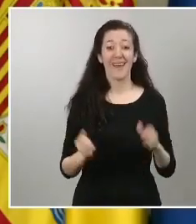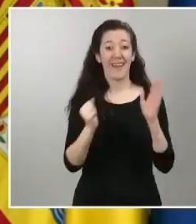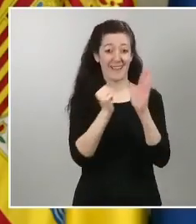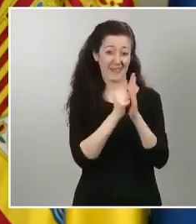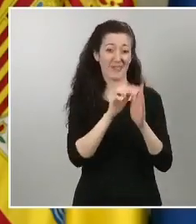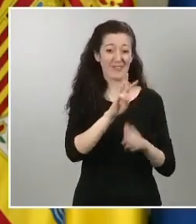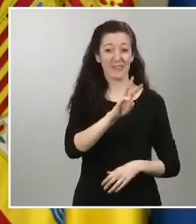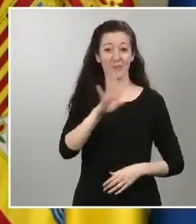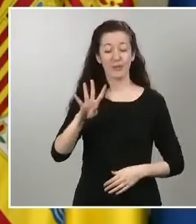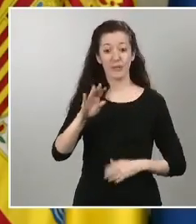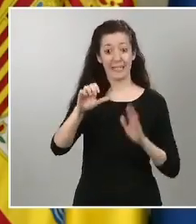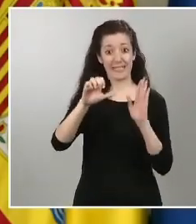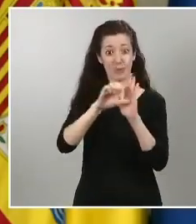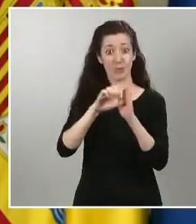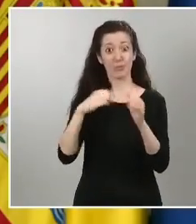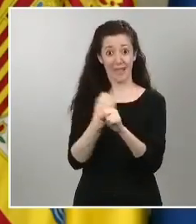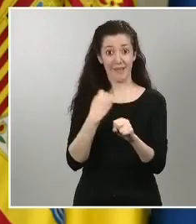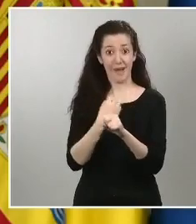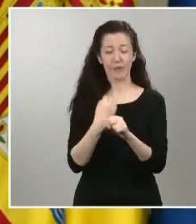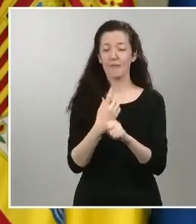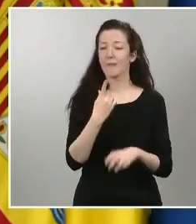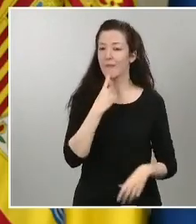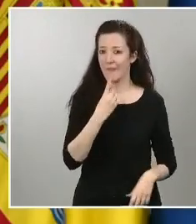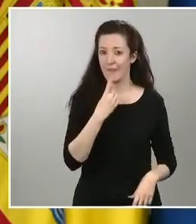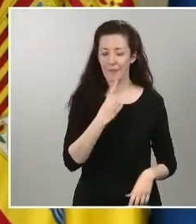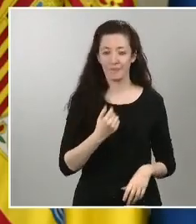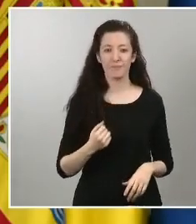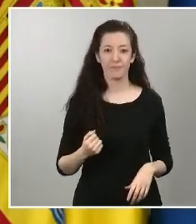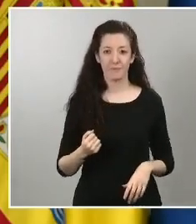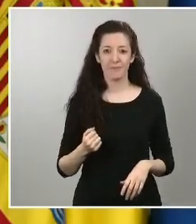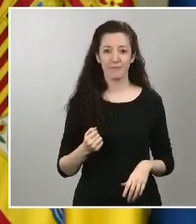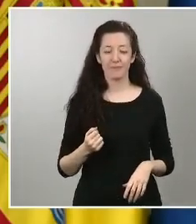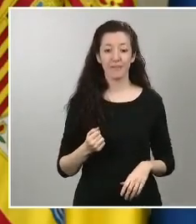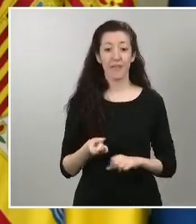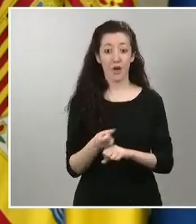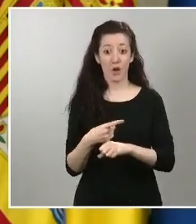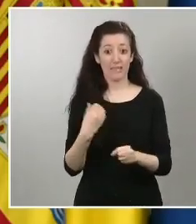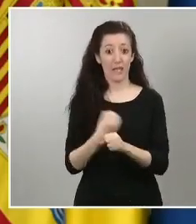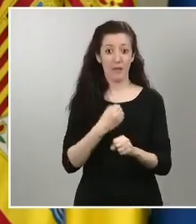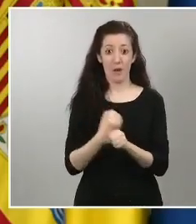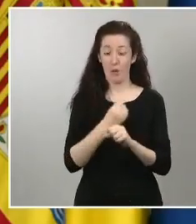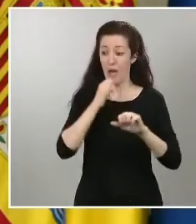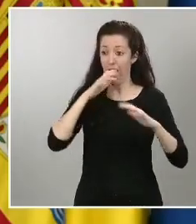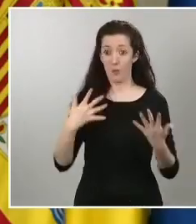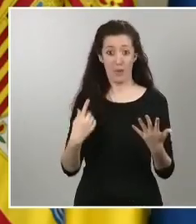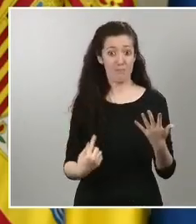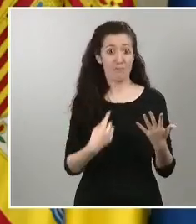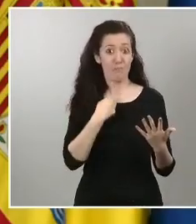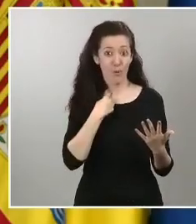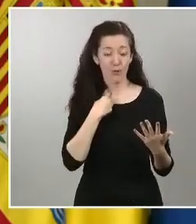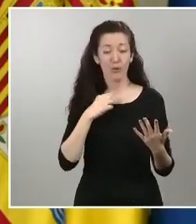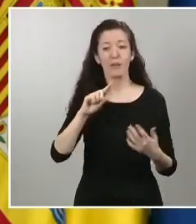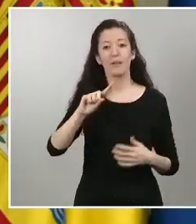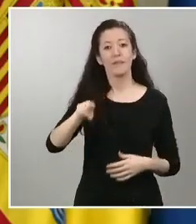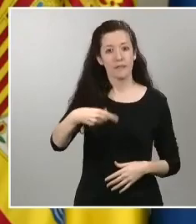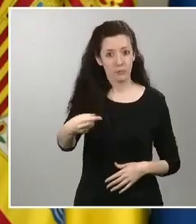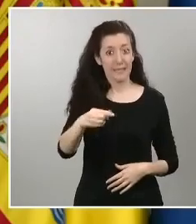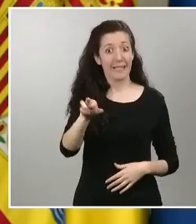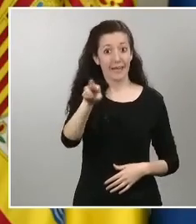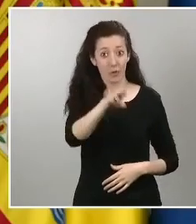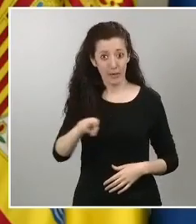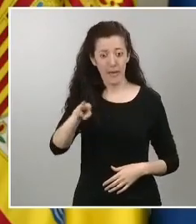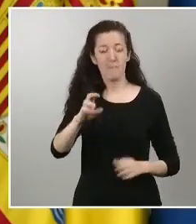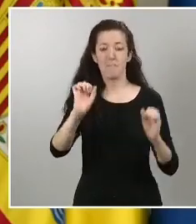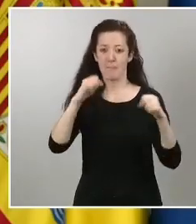trabajadores esto es en la devolución de las mismas debemos de respetar los descansos por supuesto de jornada